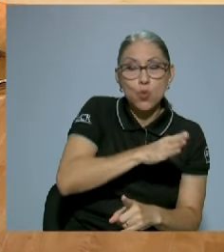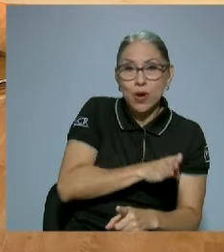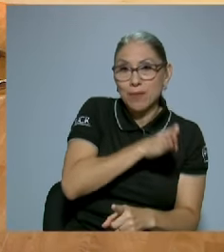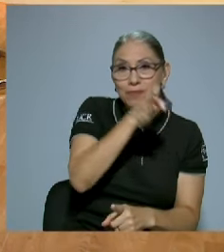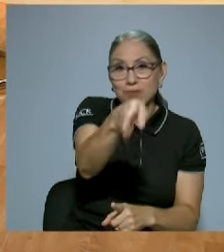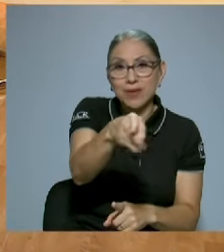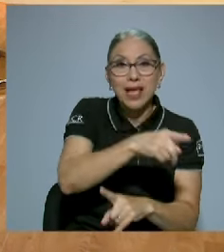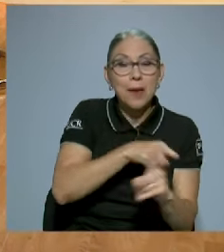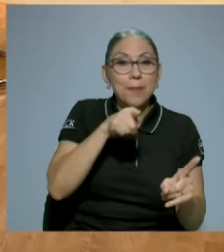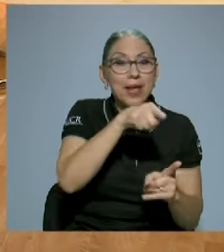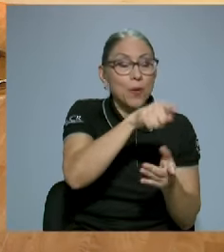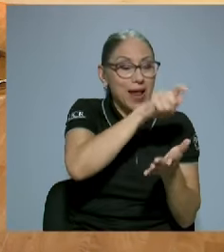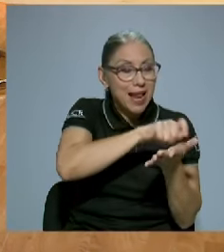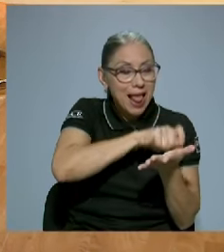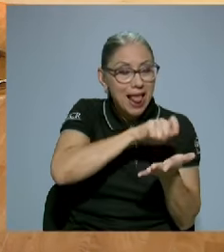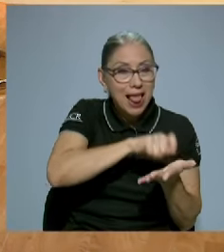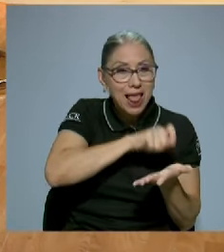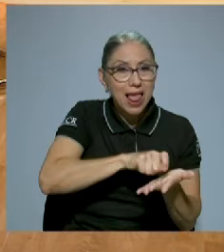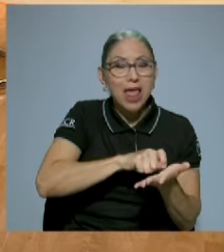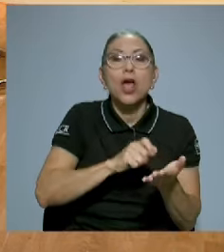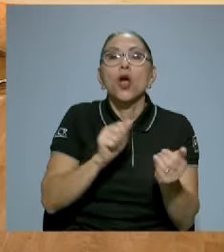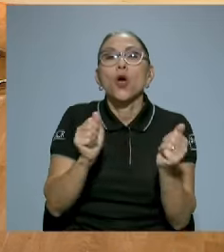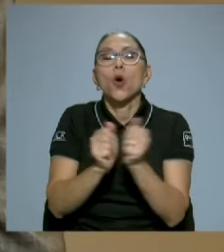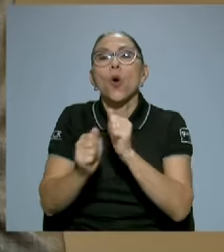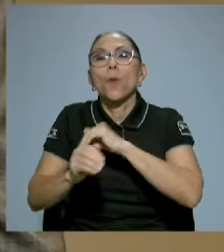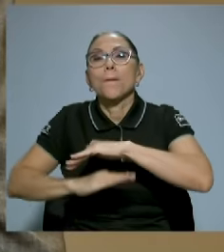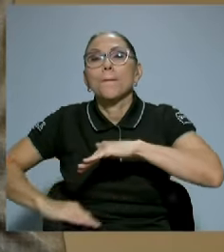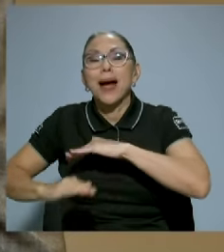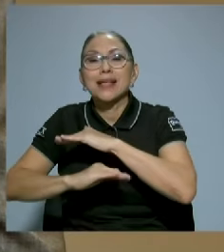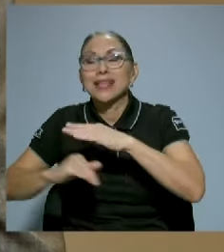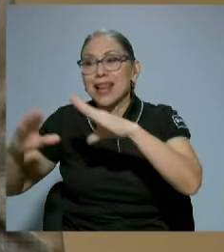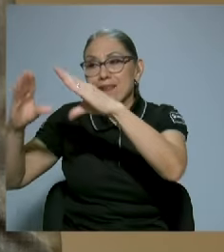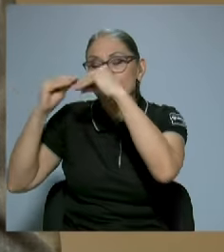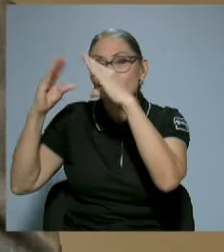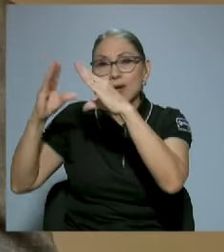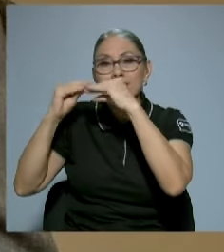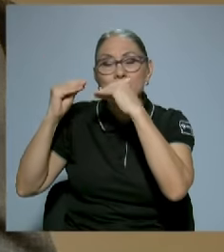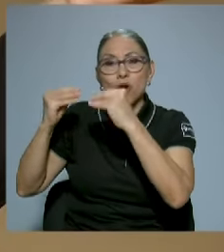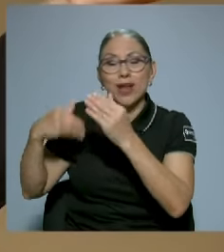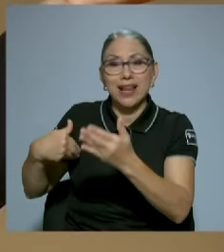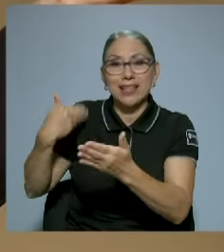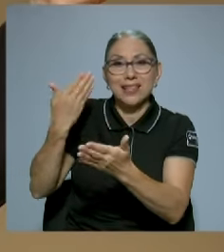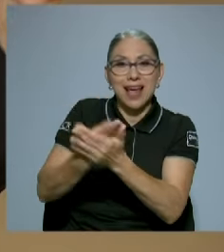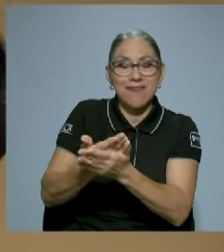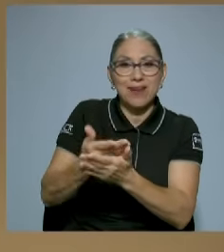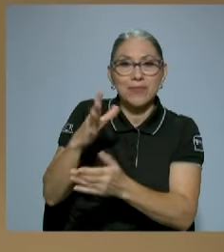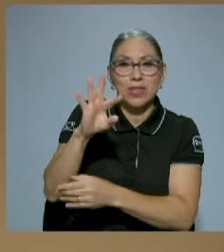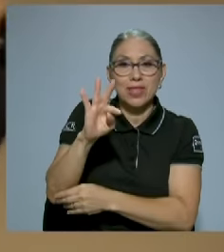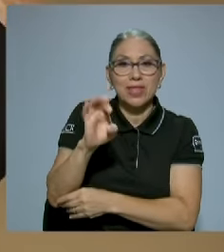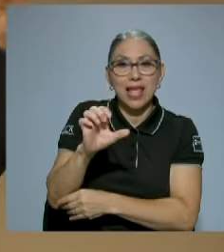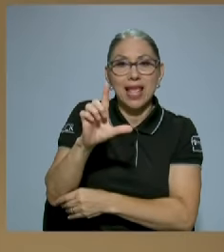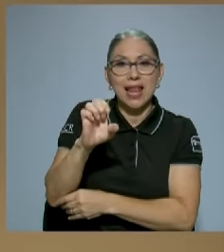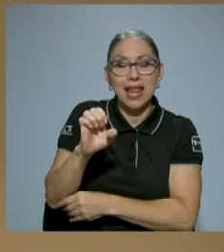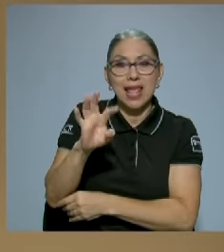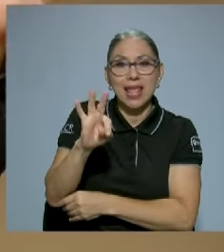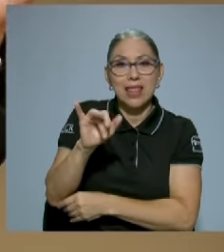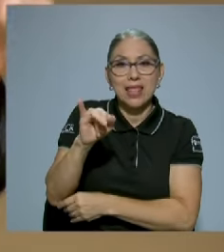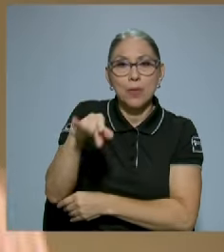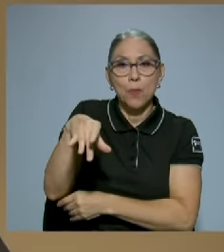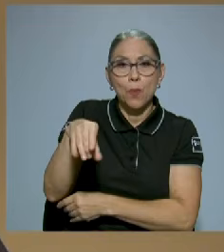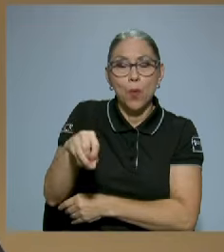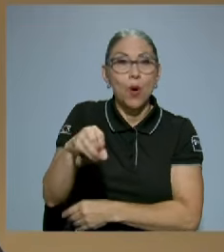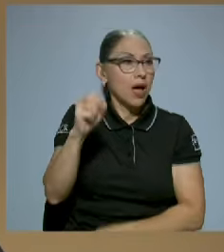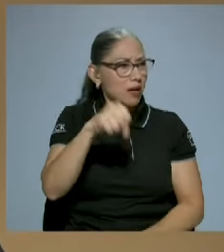novela con base en los informes que llegaban al teletipo. Sí, yo me pregunté alguna vez cómo había podido